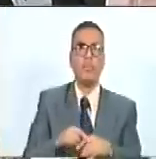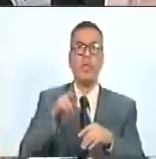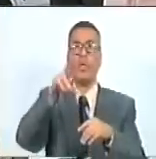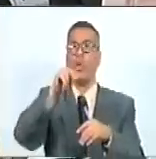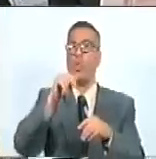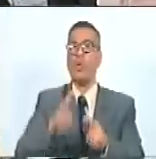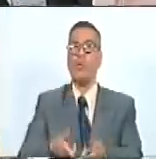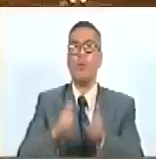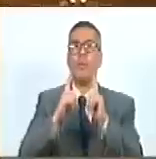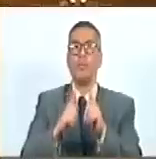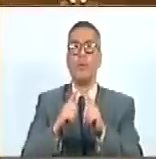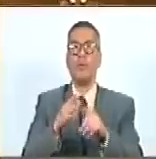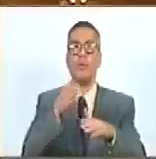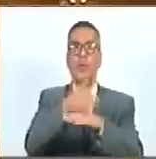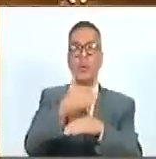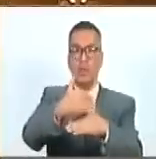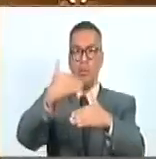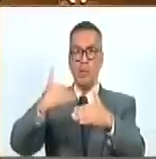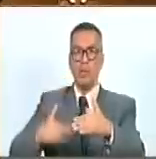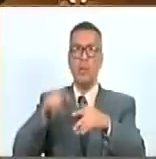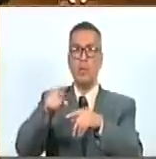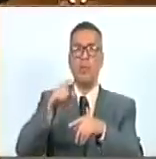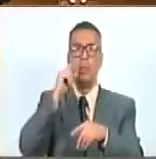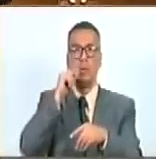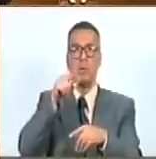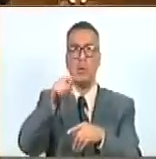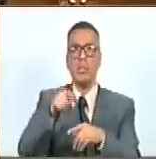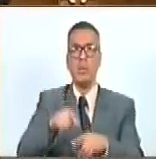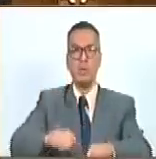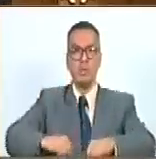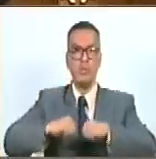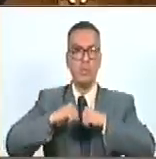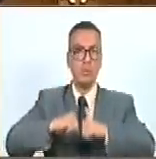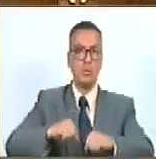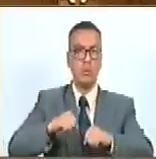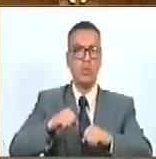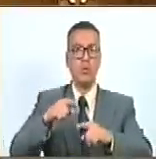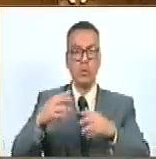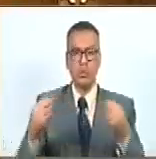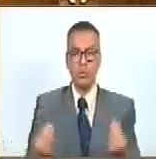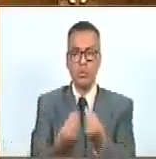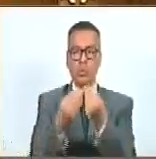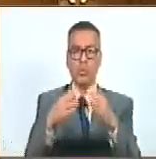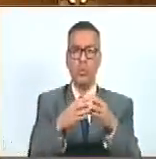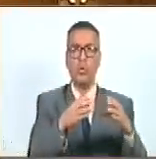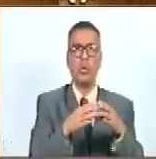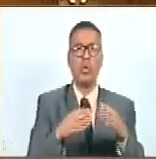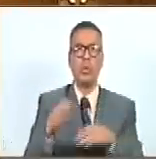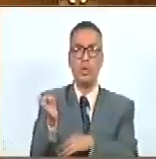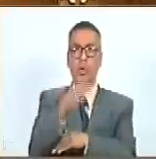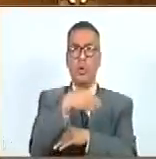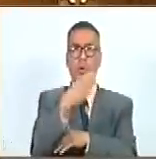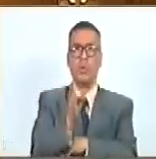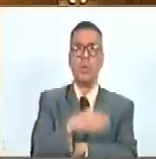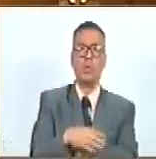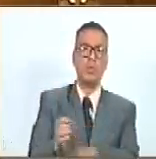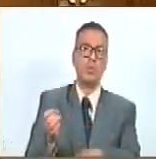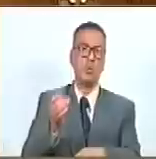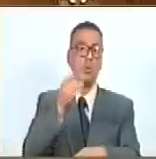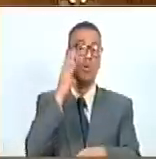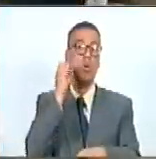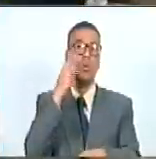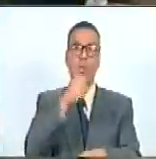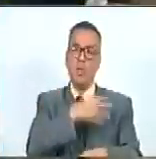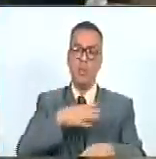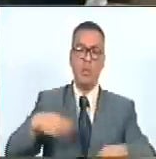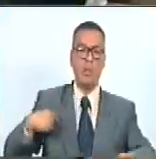permite que lo lleven a la retaguardia para ser curado, sino que se queda aupando a sus compañeros con una bandera azul y blanca que hoy es la